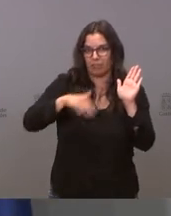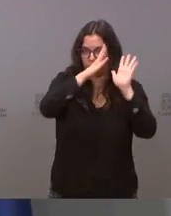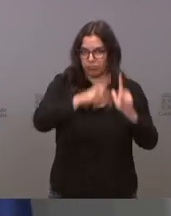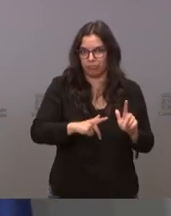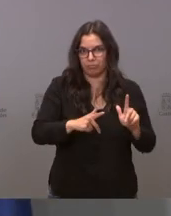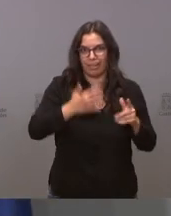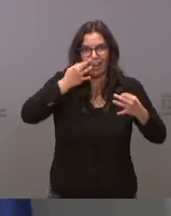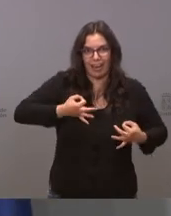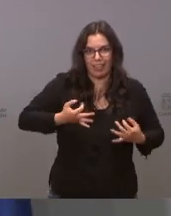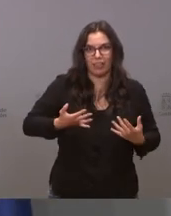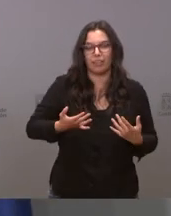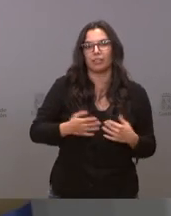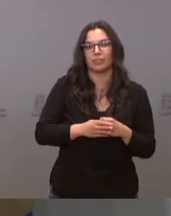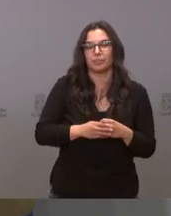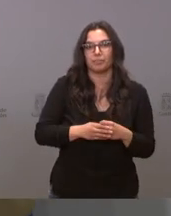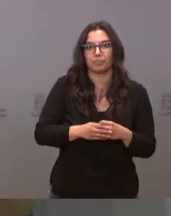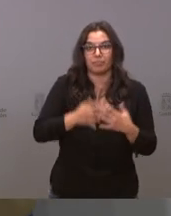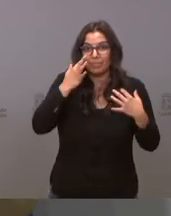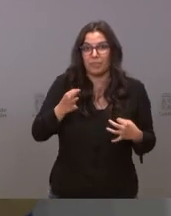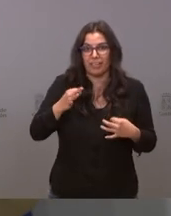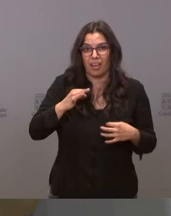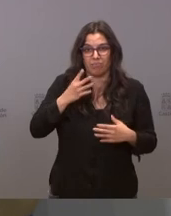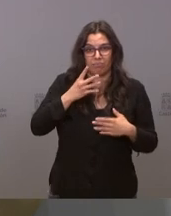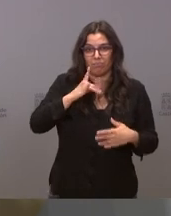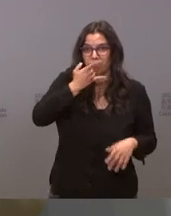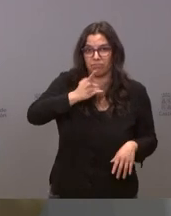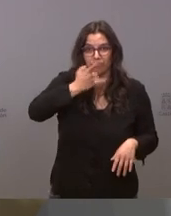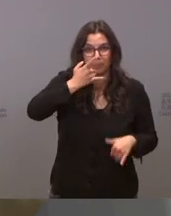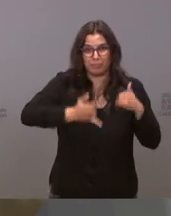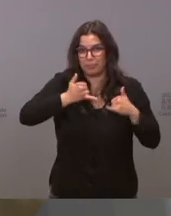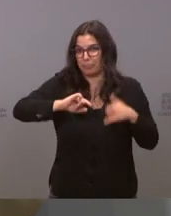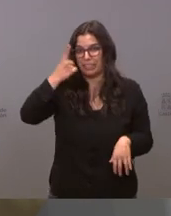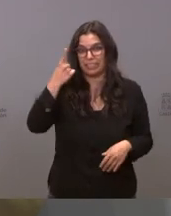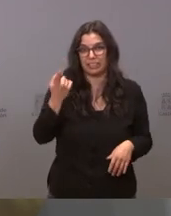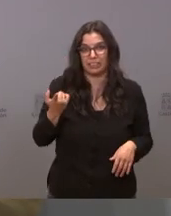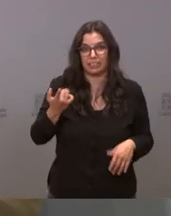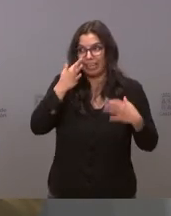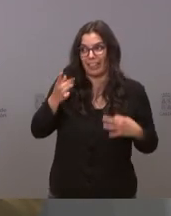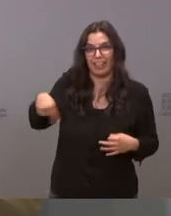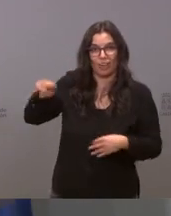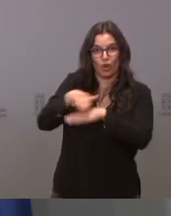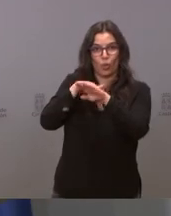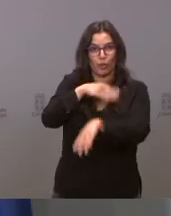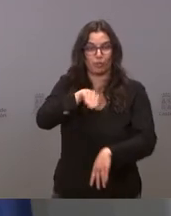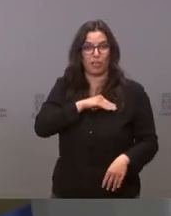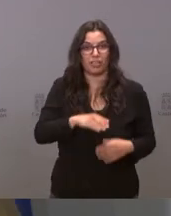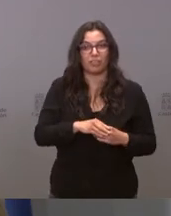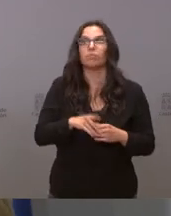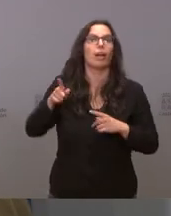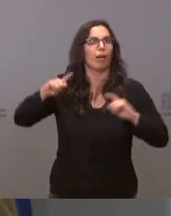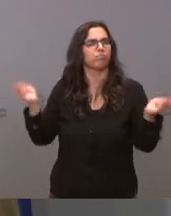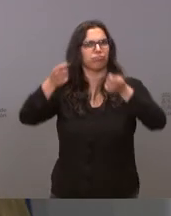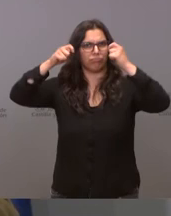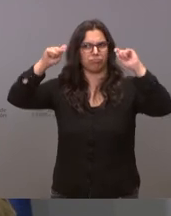demás oiga mire quien más se está equivocando quien más se está equivocando es el gobierno que es el que hace anuncios